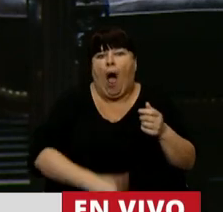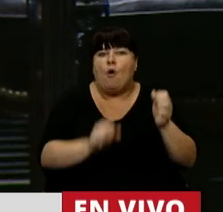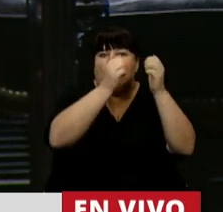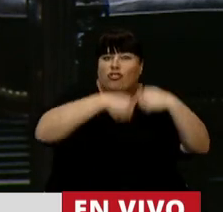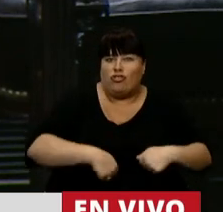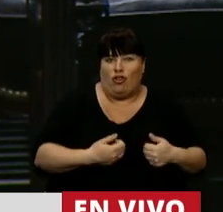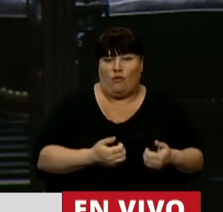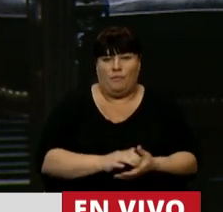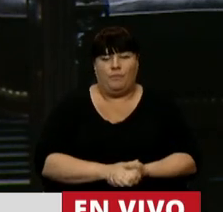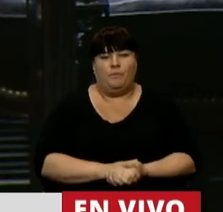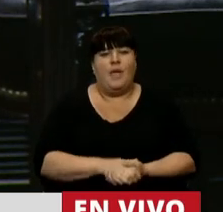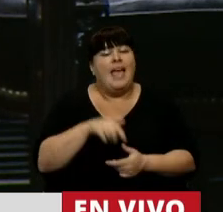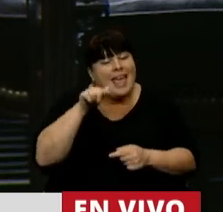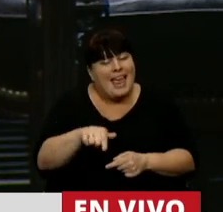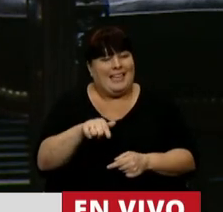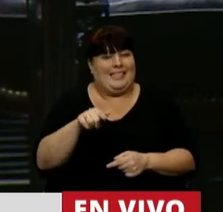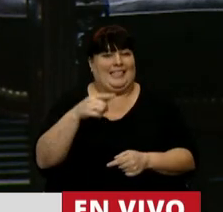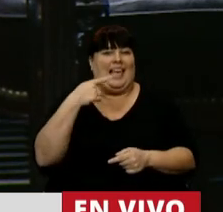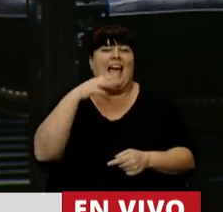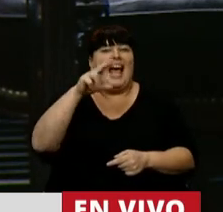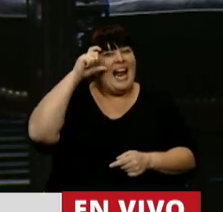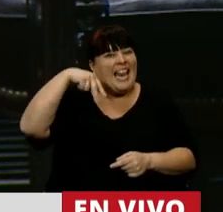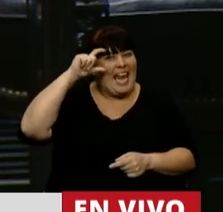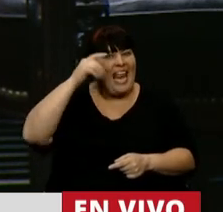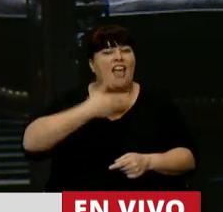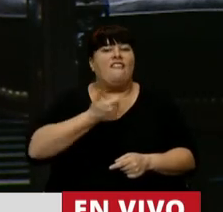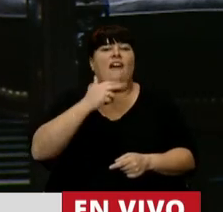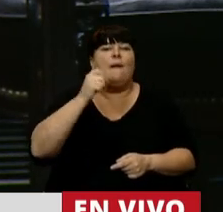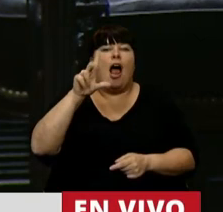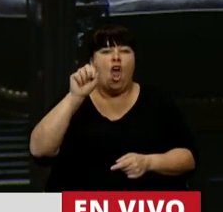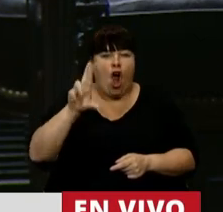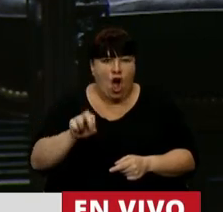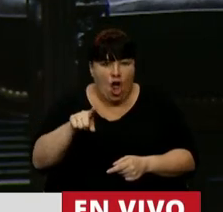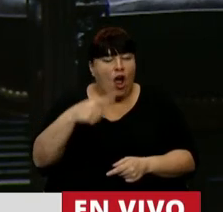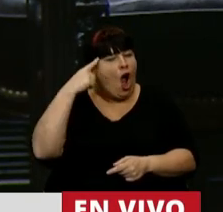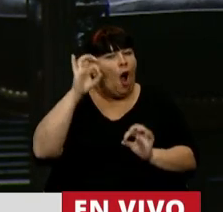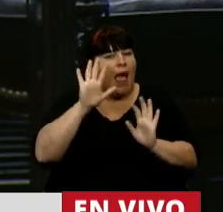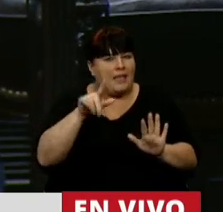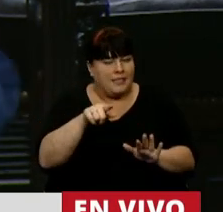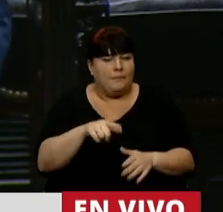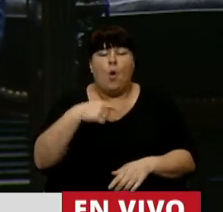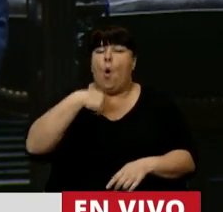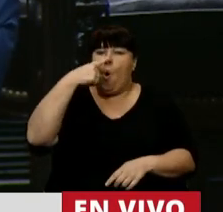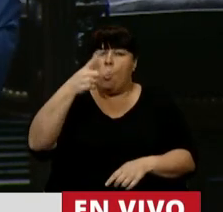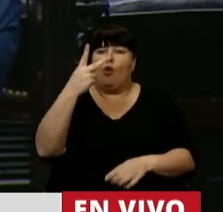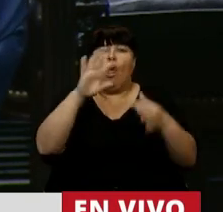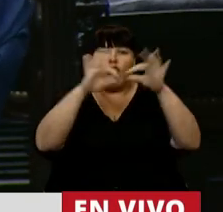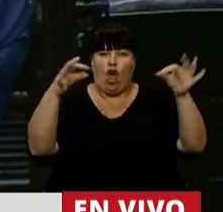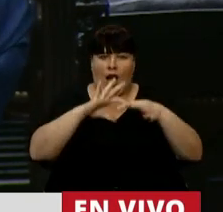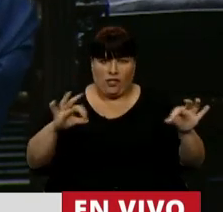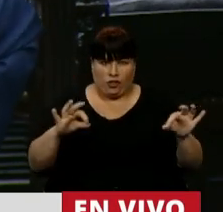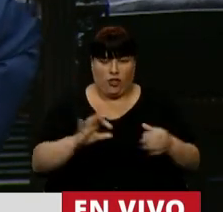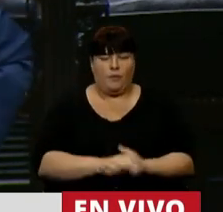clandestinos. Esta era la posición de René Favaloro. Quiero decir, por último, dos oraciones,